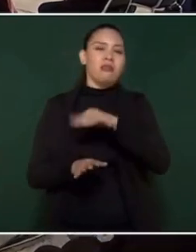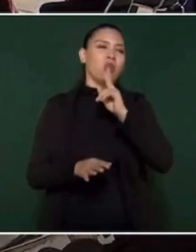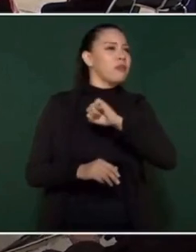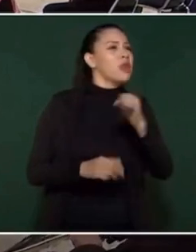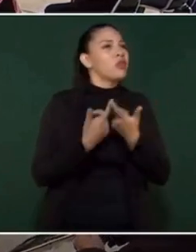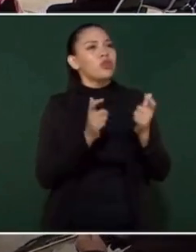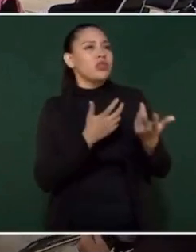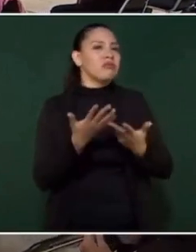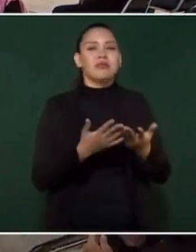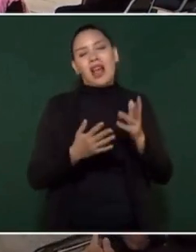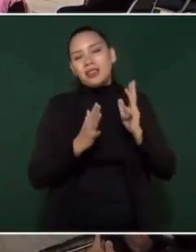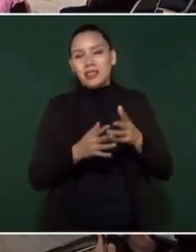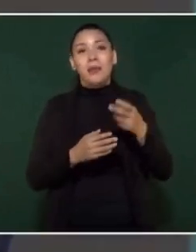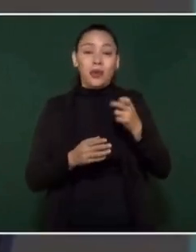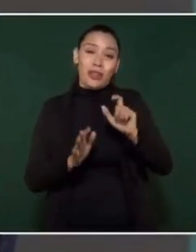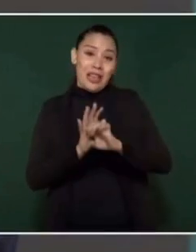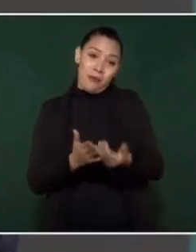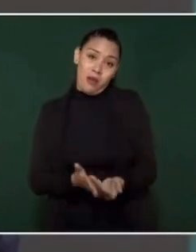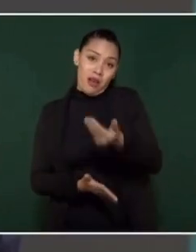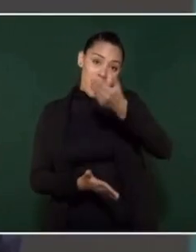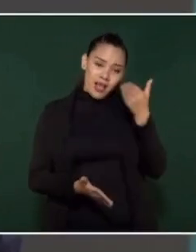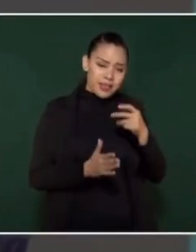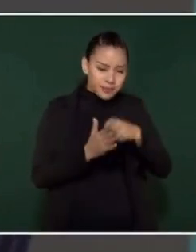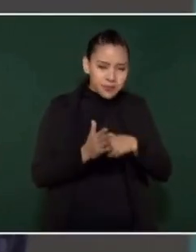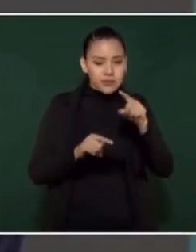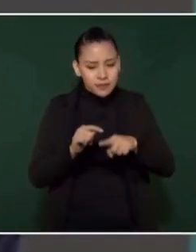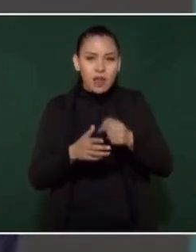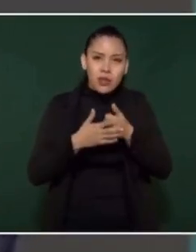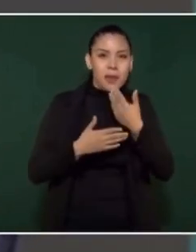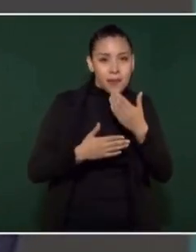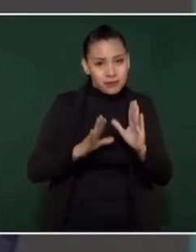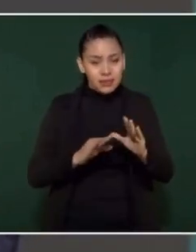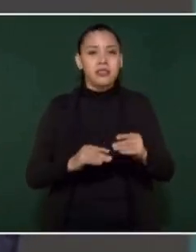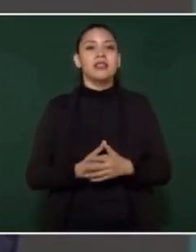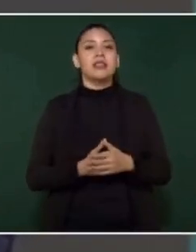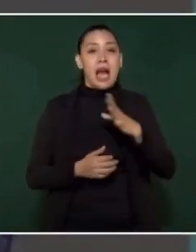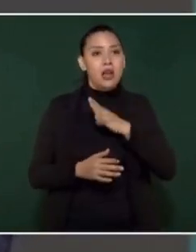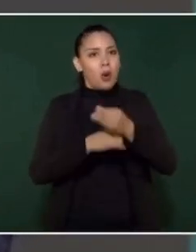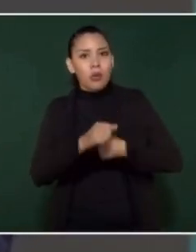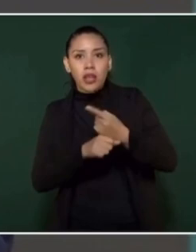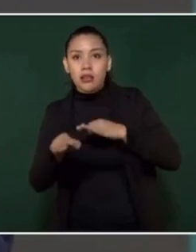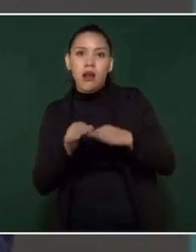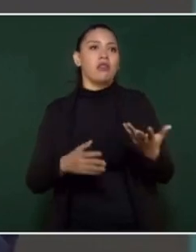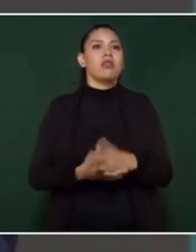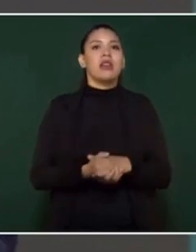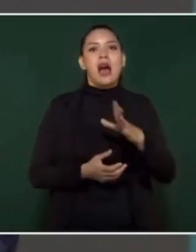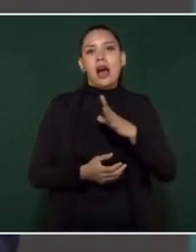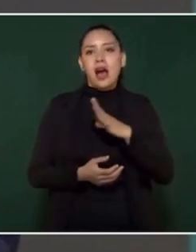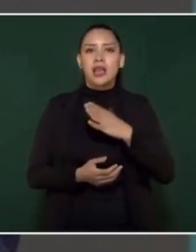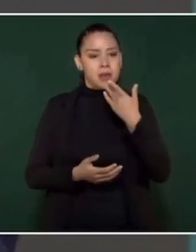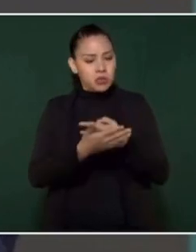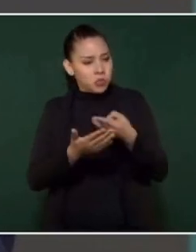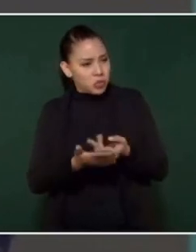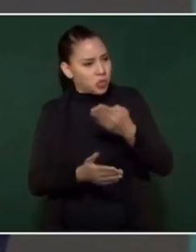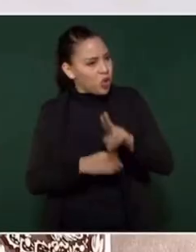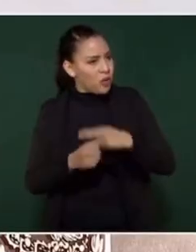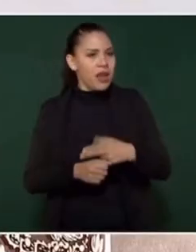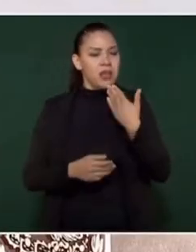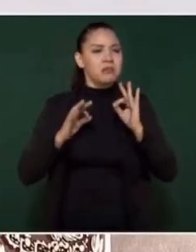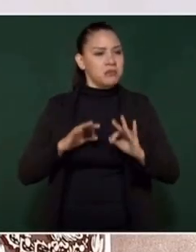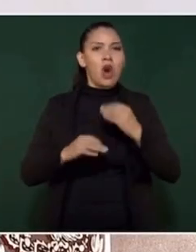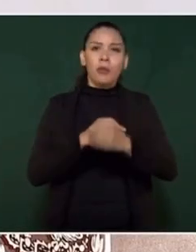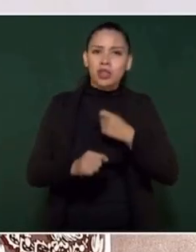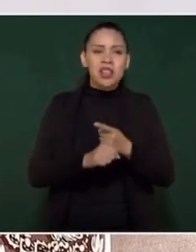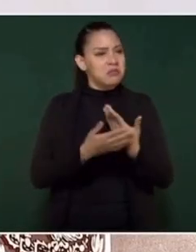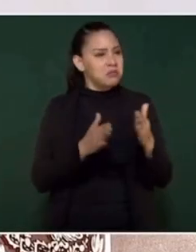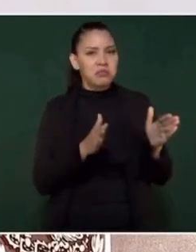conductas antisociales. Por eso, si atendemos las causas, si hay trabajo, si hay buenos salarios, si hay bienestar, si hay